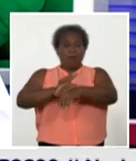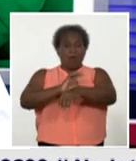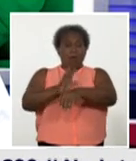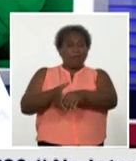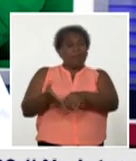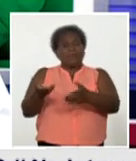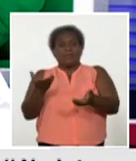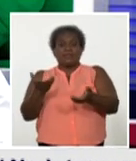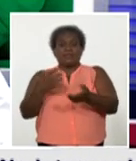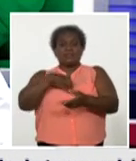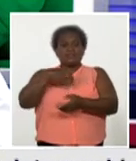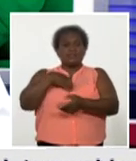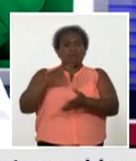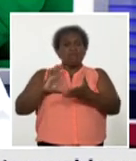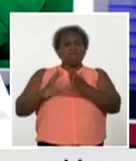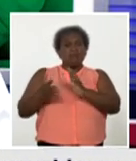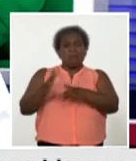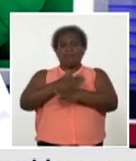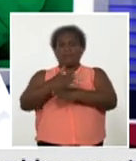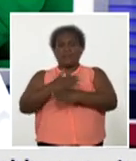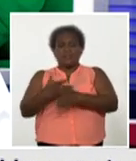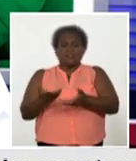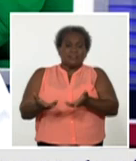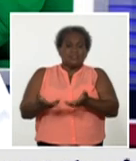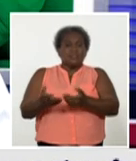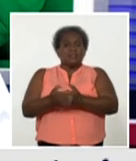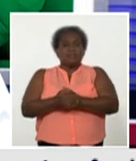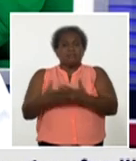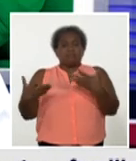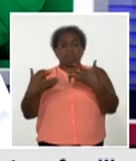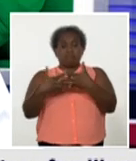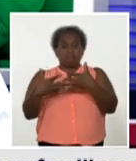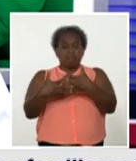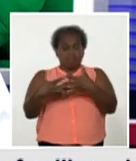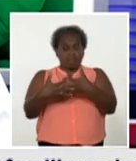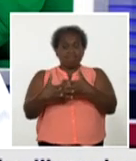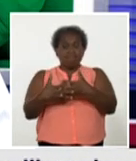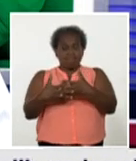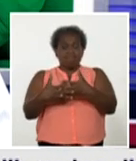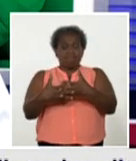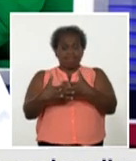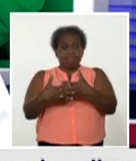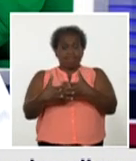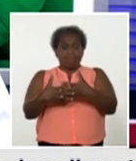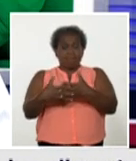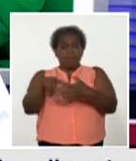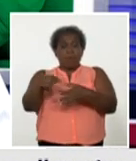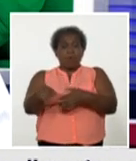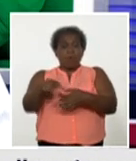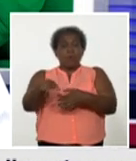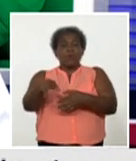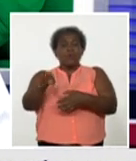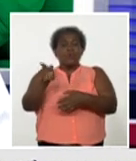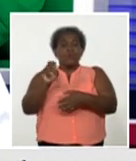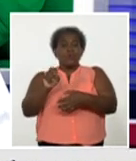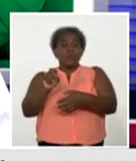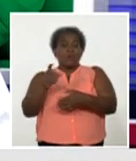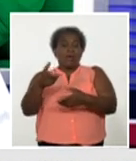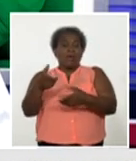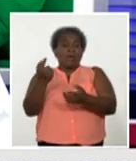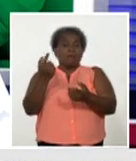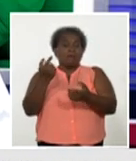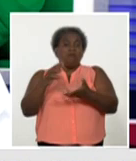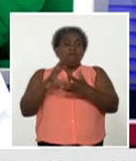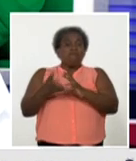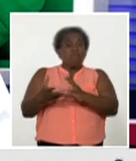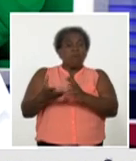tal vez relacionado con, tal vez no relacionado con las nuevas cepas, con el incremento